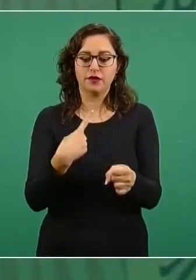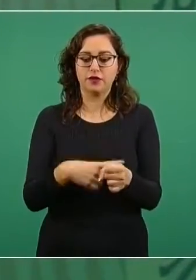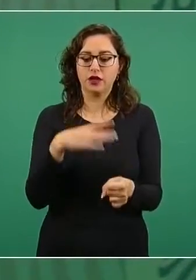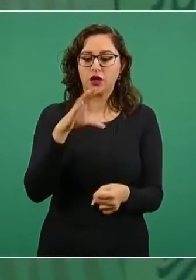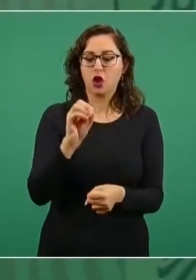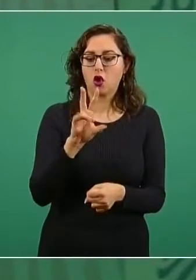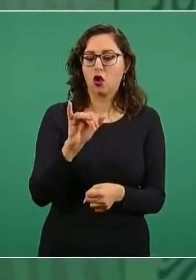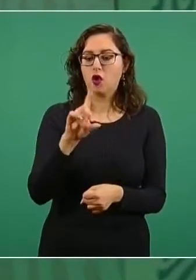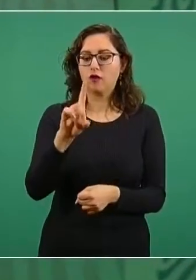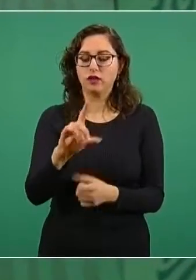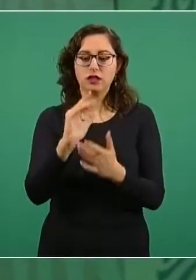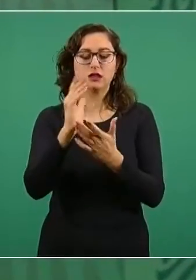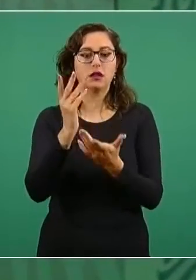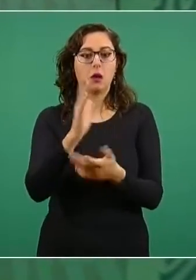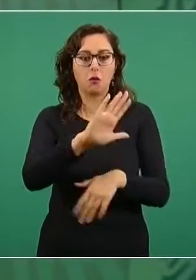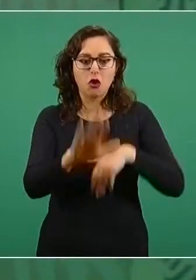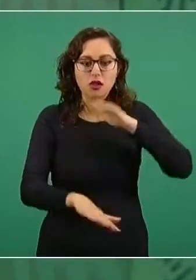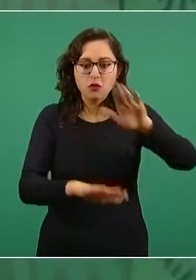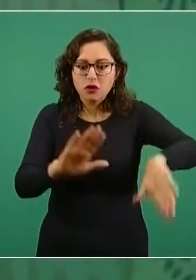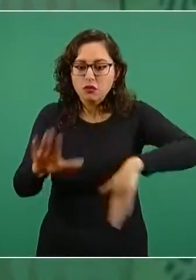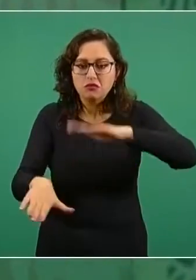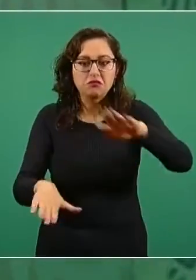en un 80 por ciento.